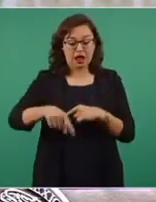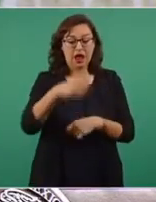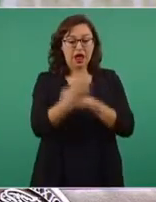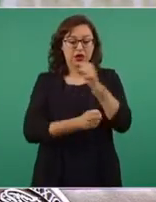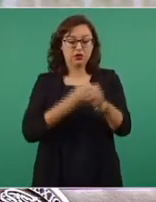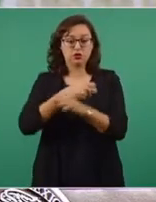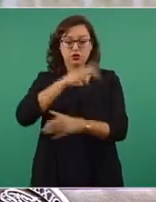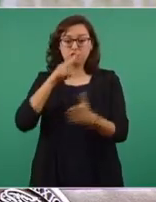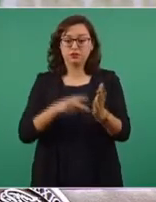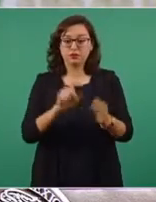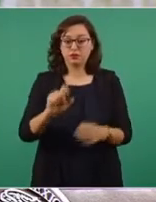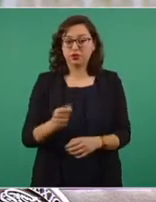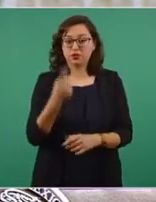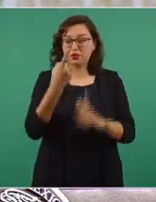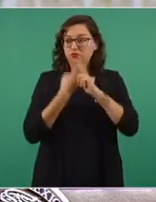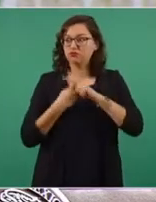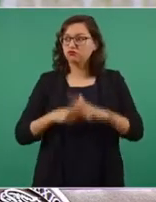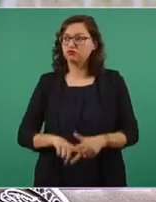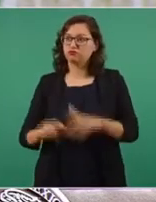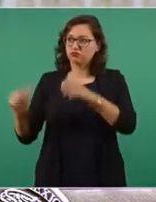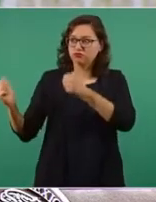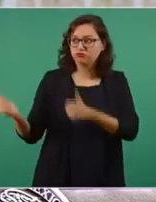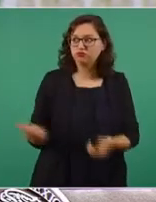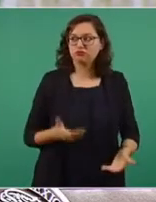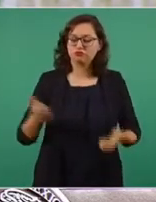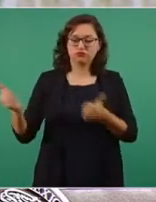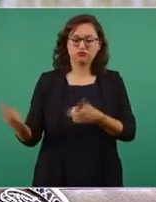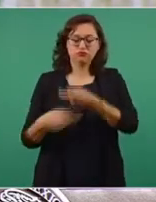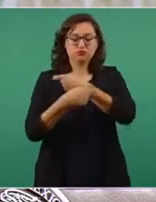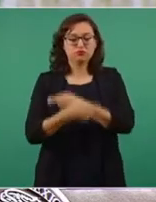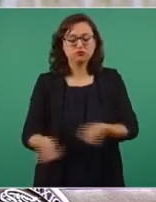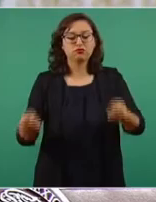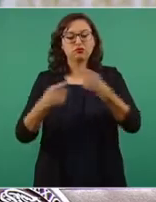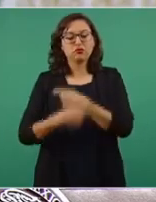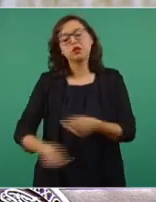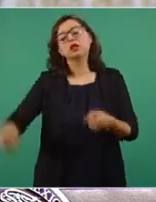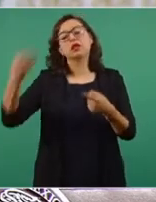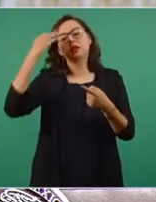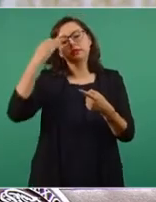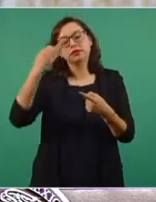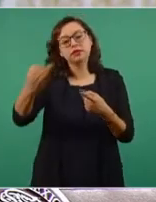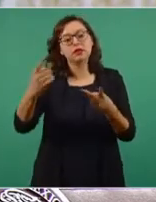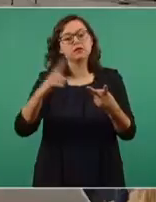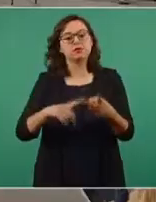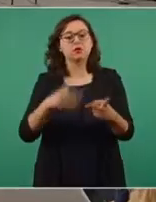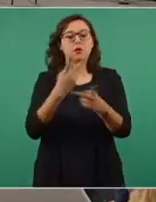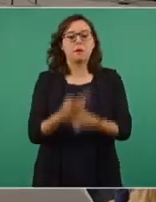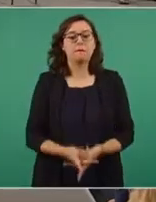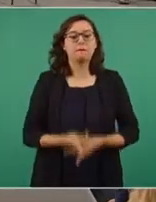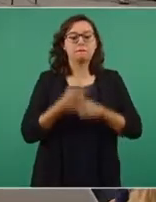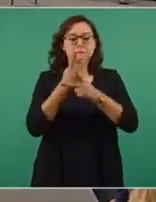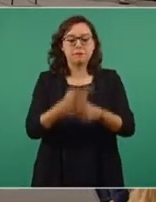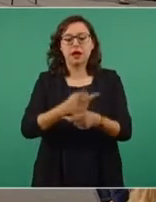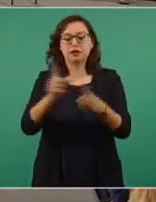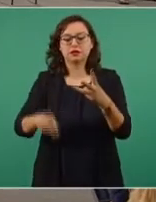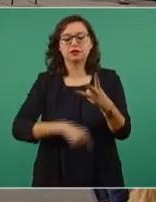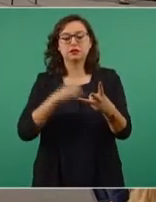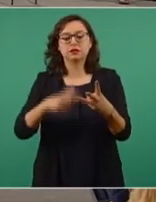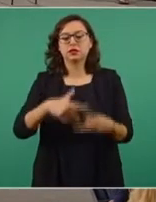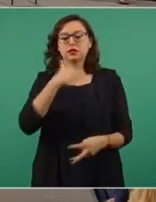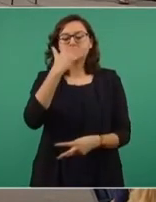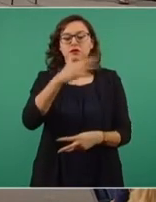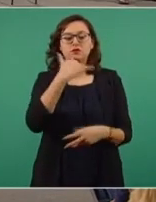resultados. El tiempo, la paciencia y el combate a la corrupción han sido nuestras mejores